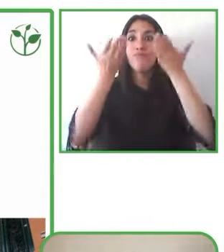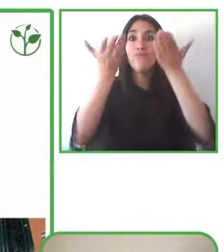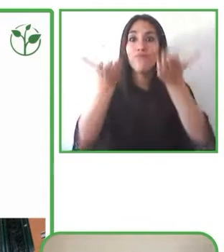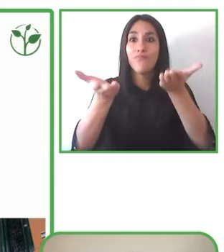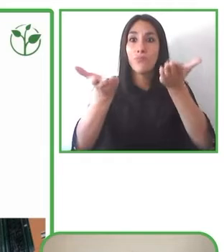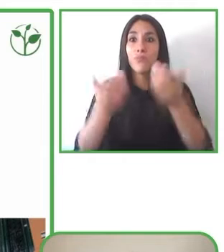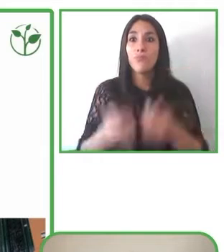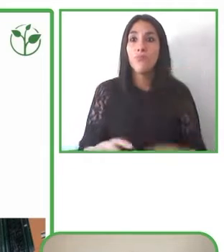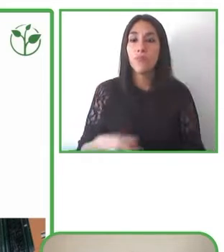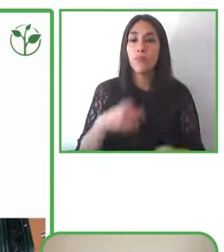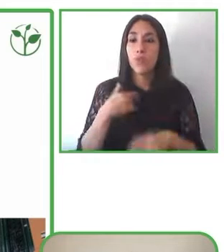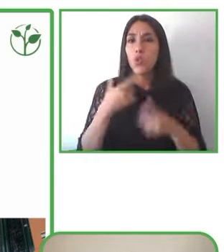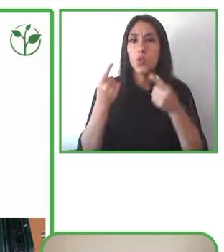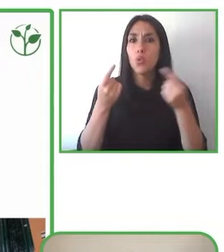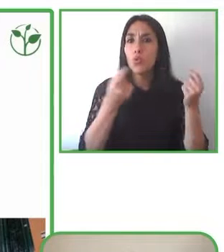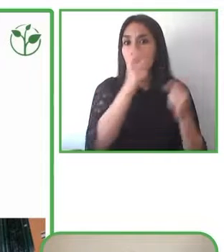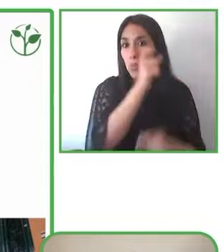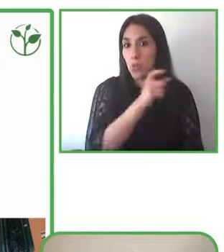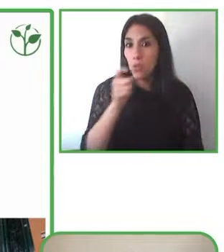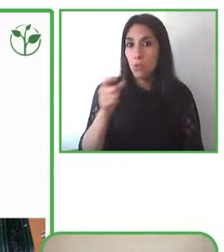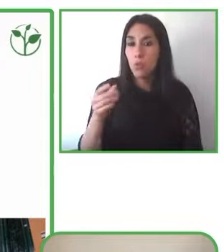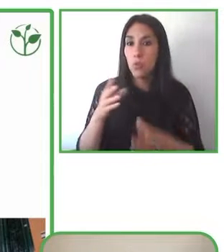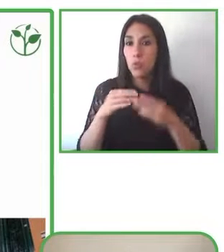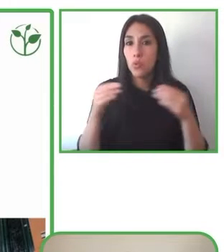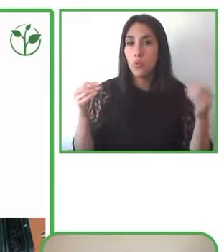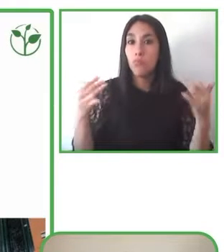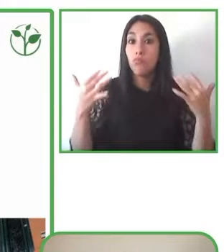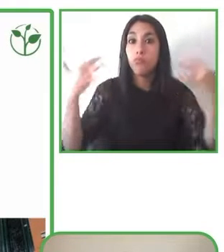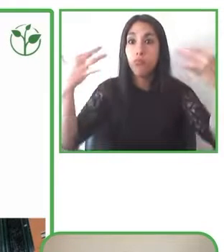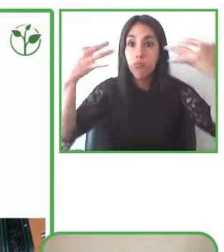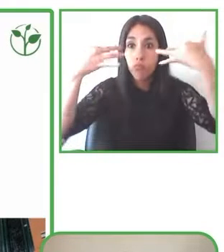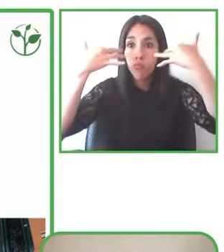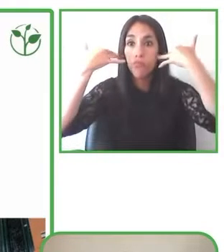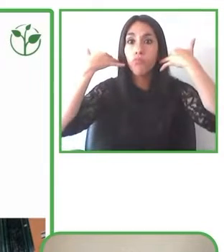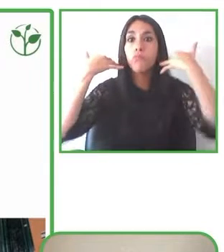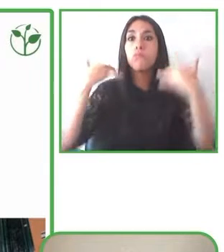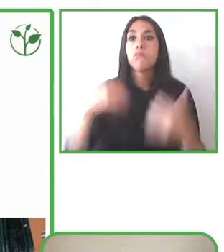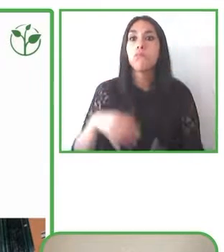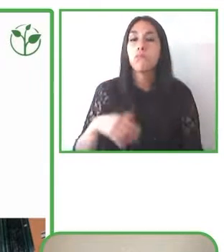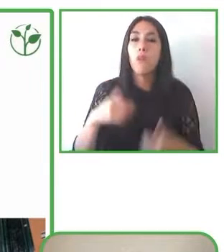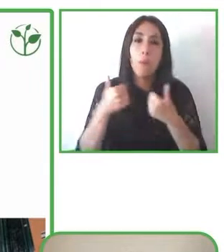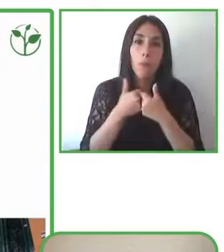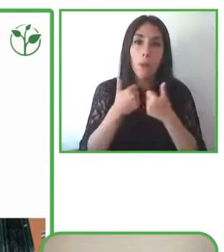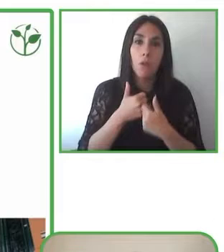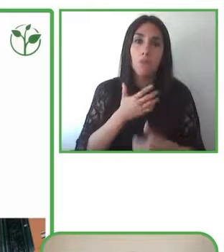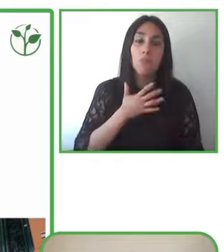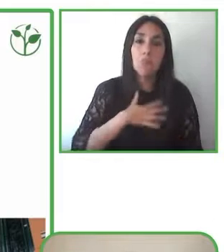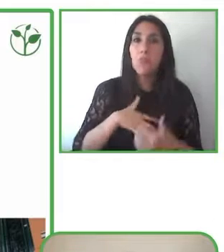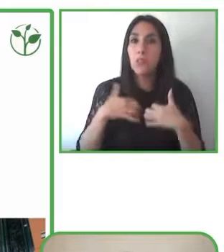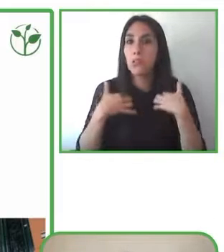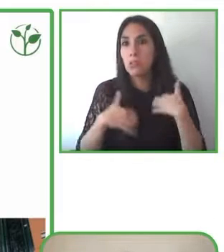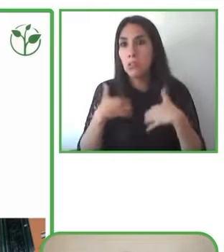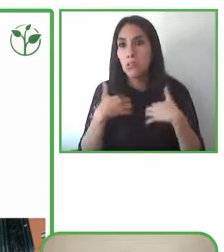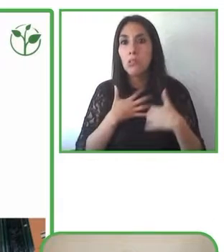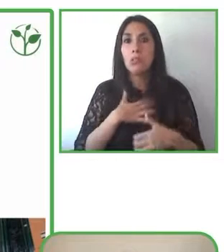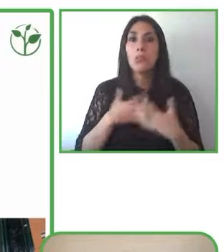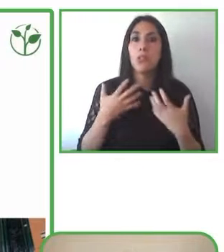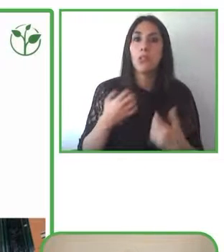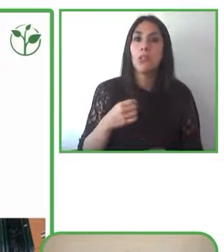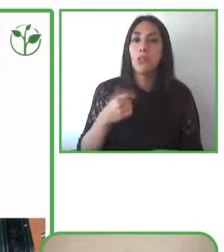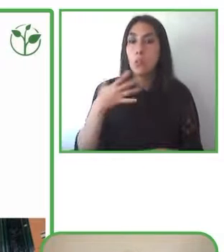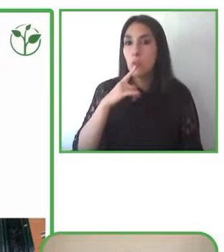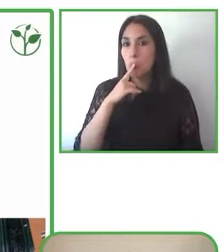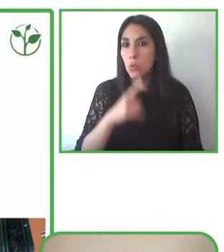profesionales lo ven como importante y como necesario y además la realidad de aprender desde lo que tenemos todos los días en nuestra